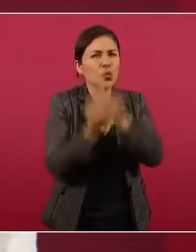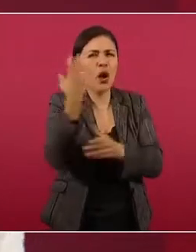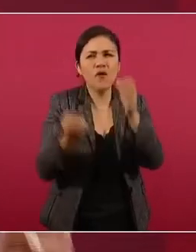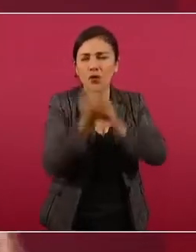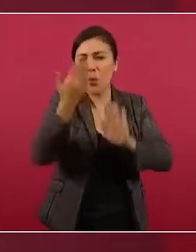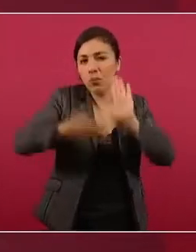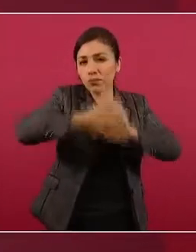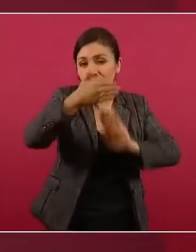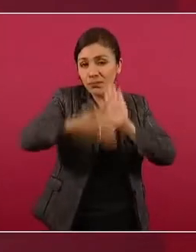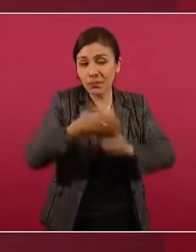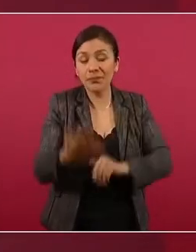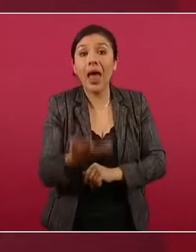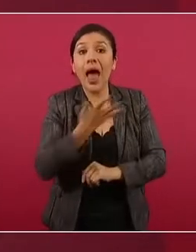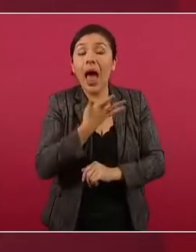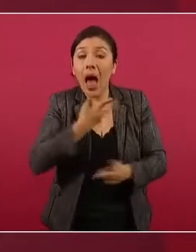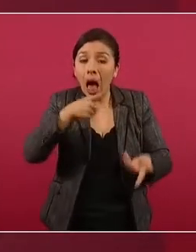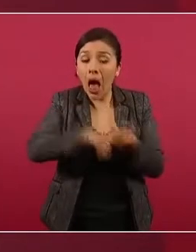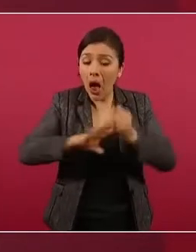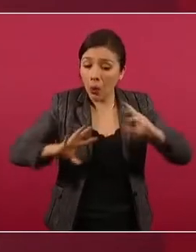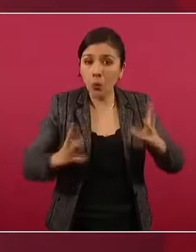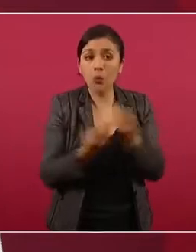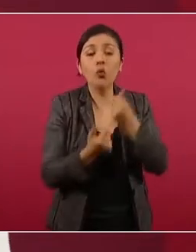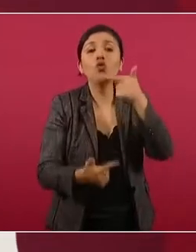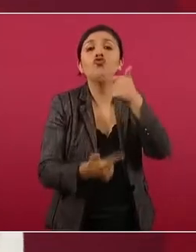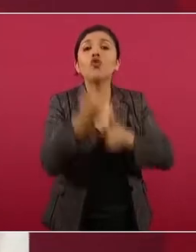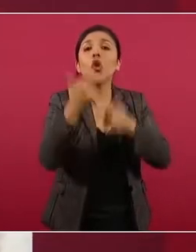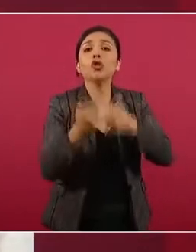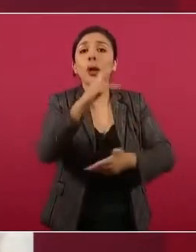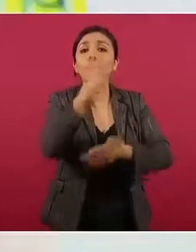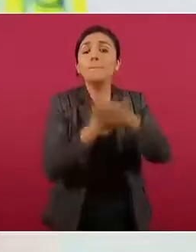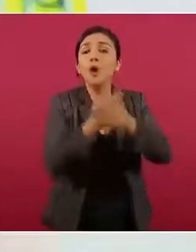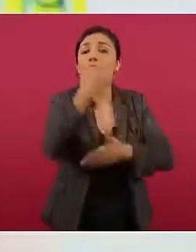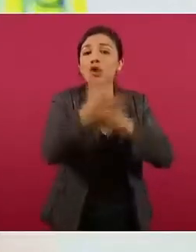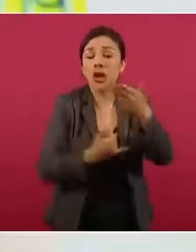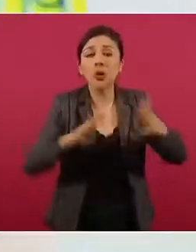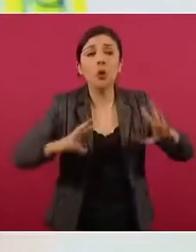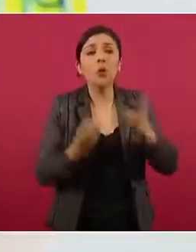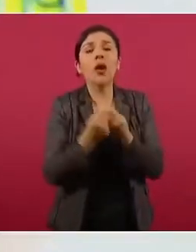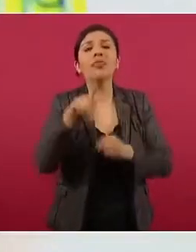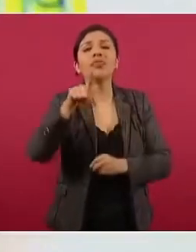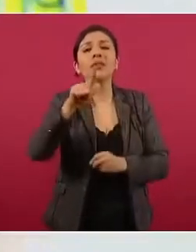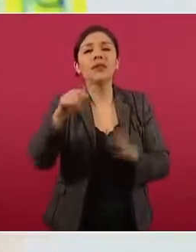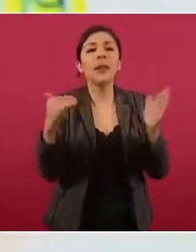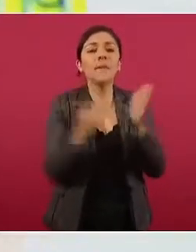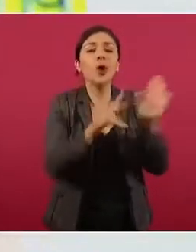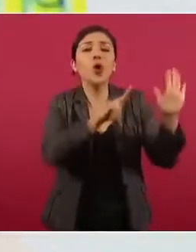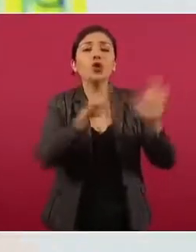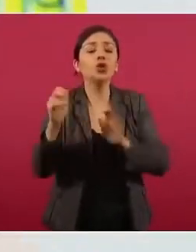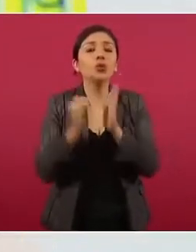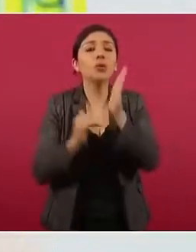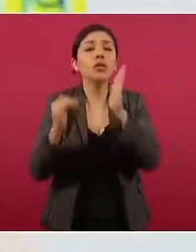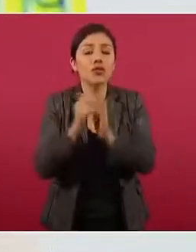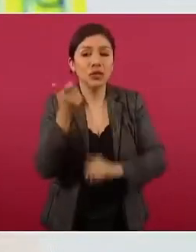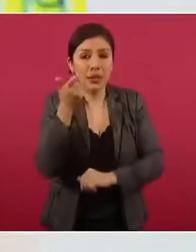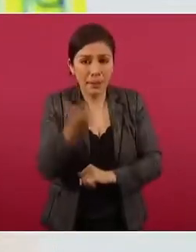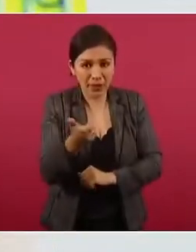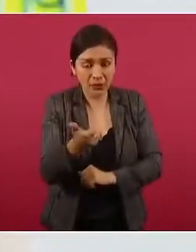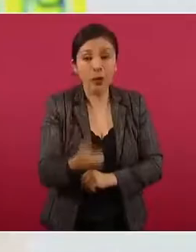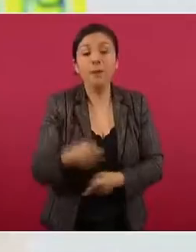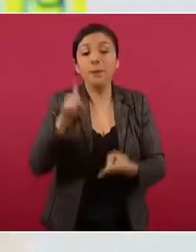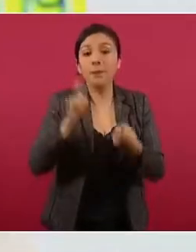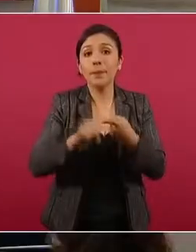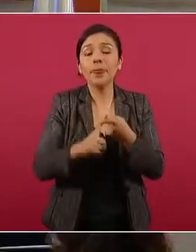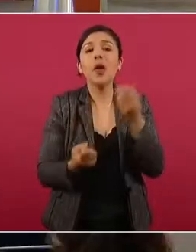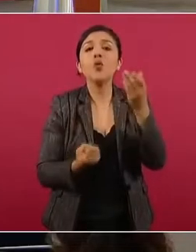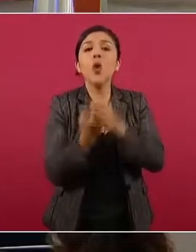Son 12 proyectos por 17 mil 800 millones de pesos, entre los que destacan el